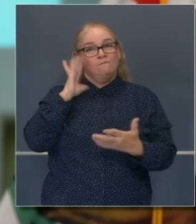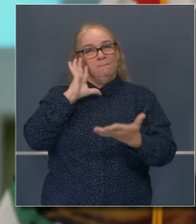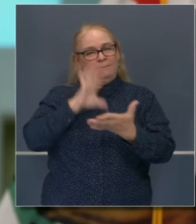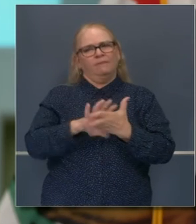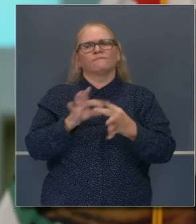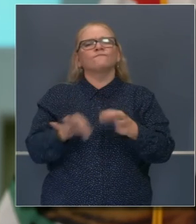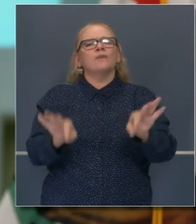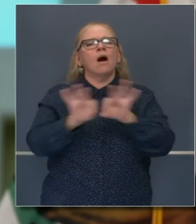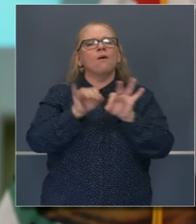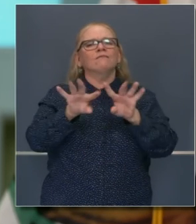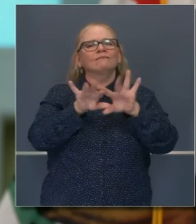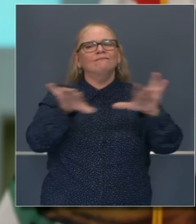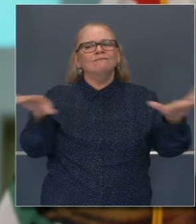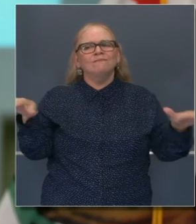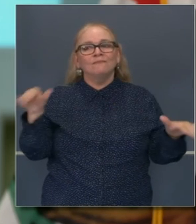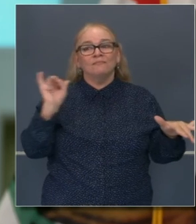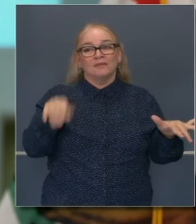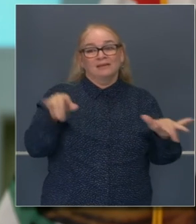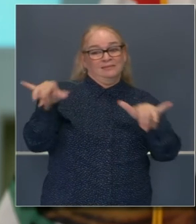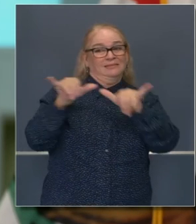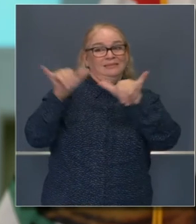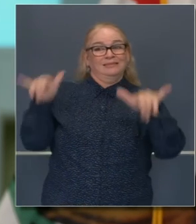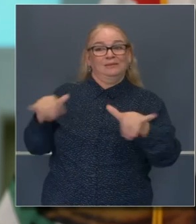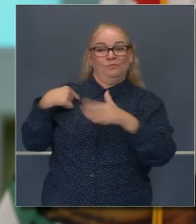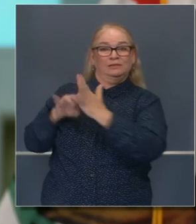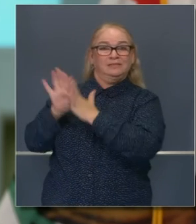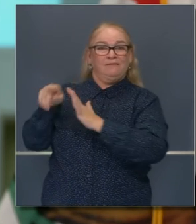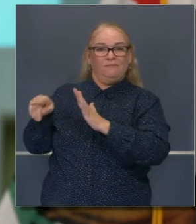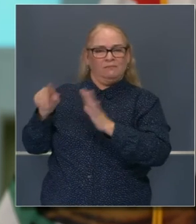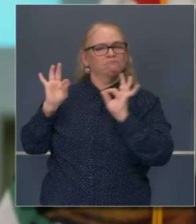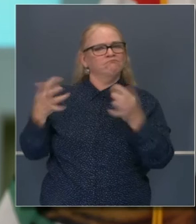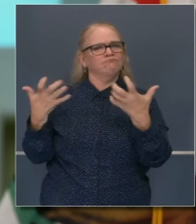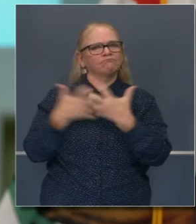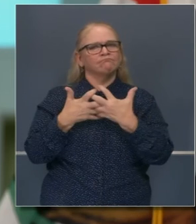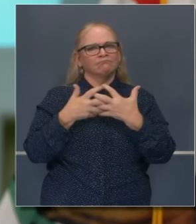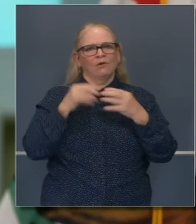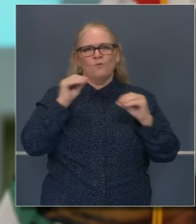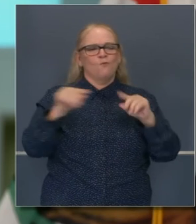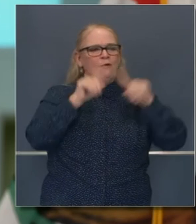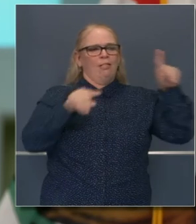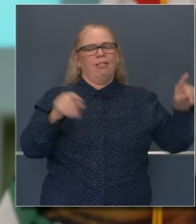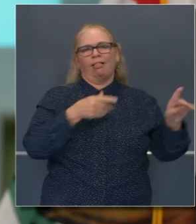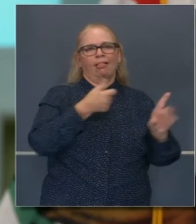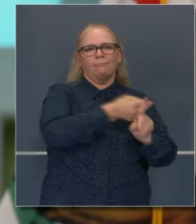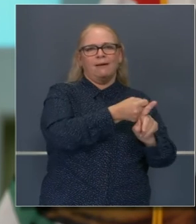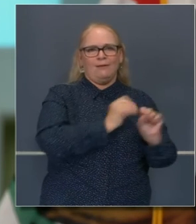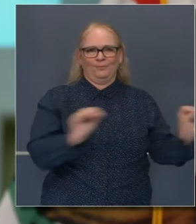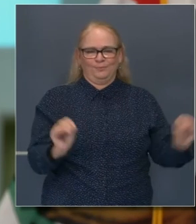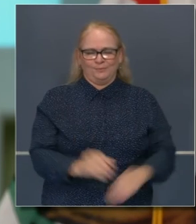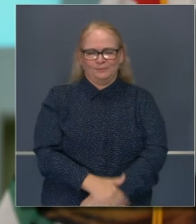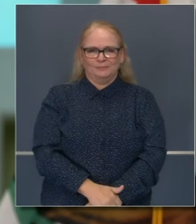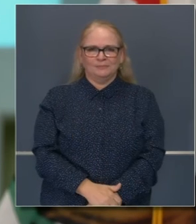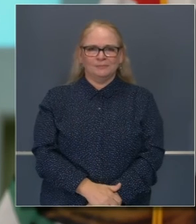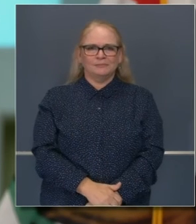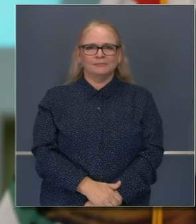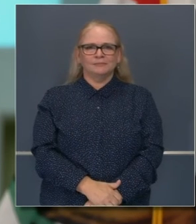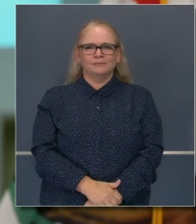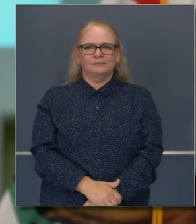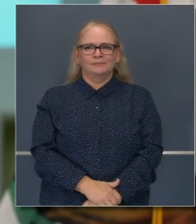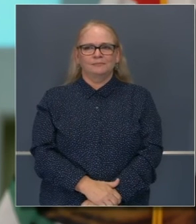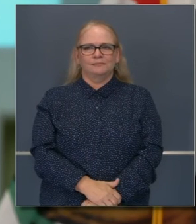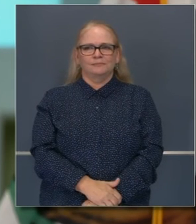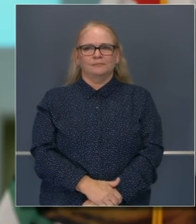creemos que es un valor fundamental y que esta estructura para llevarlo a cabo es ideal. Gracias.